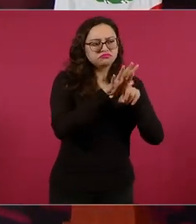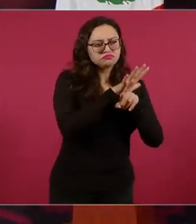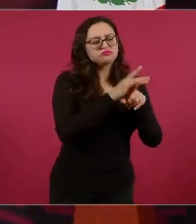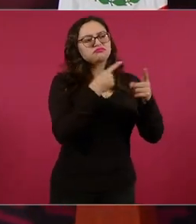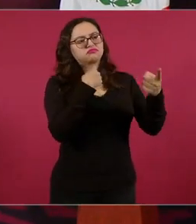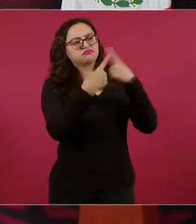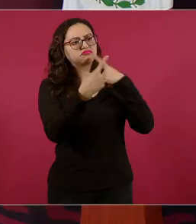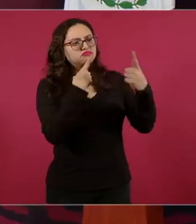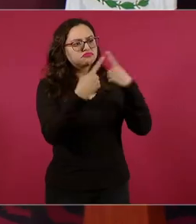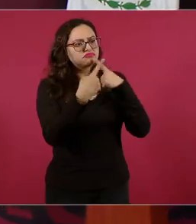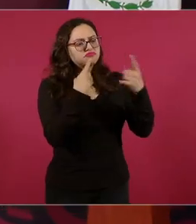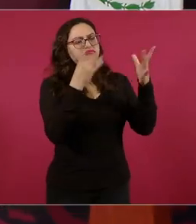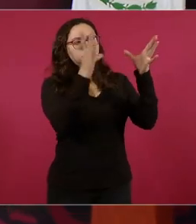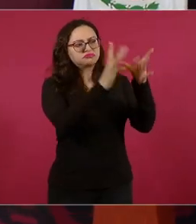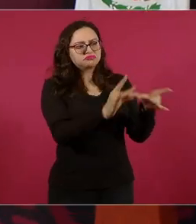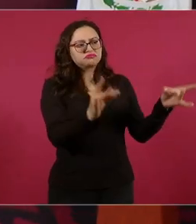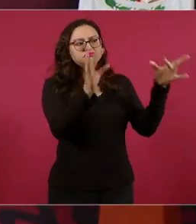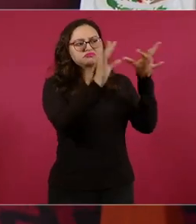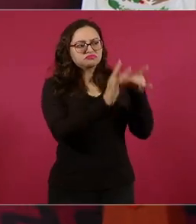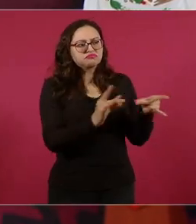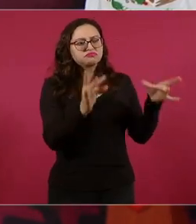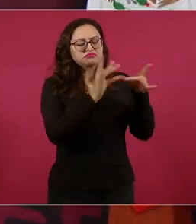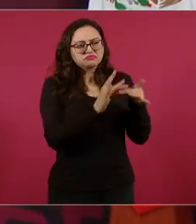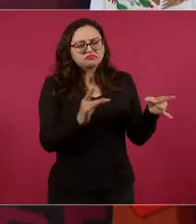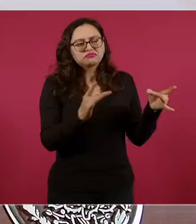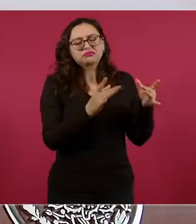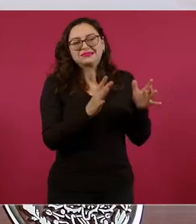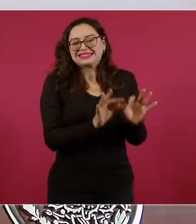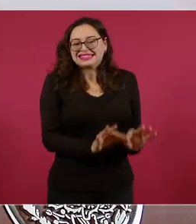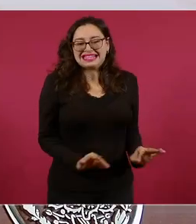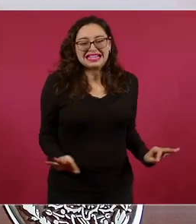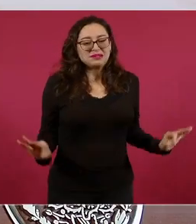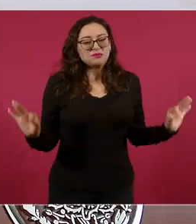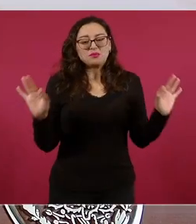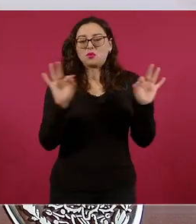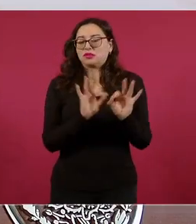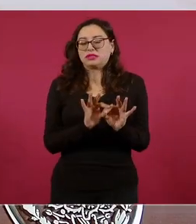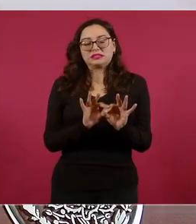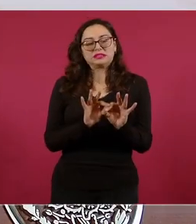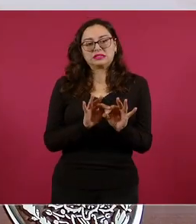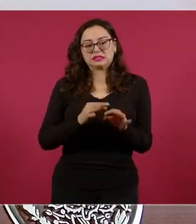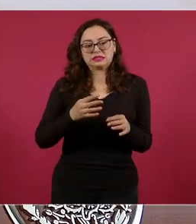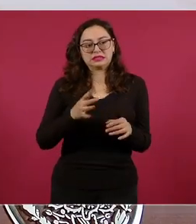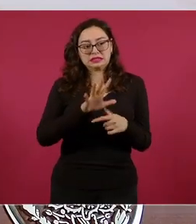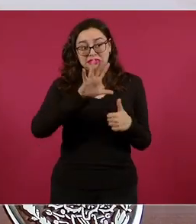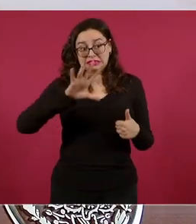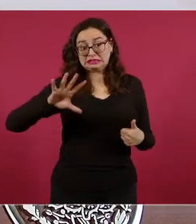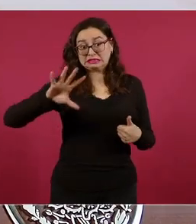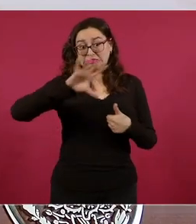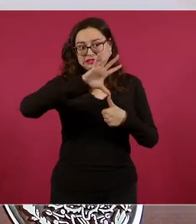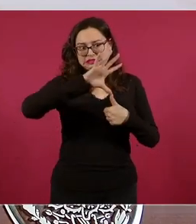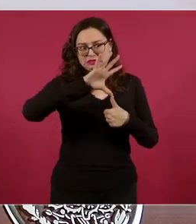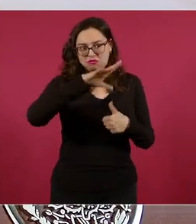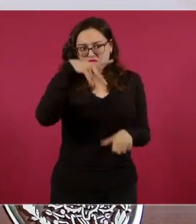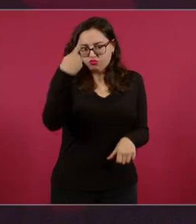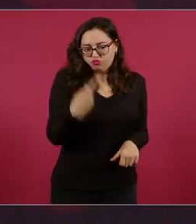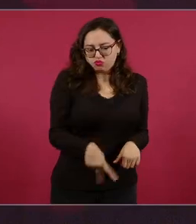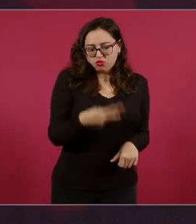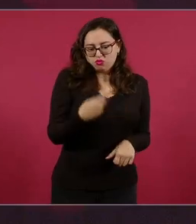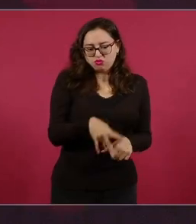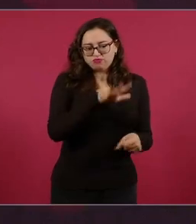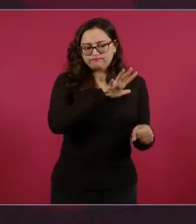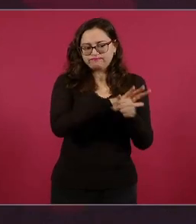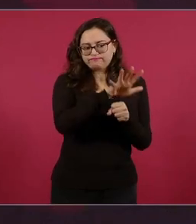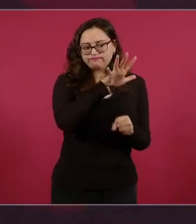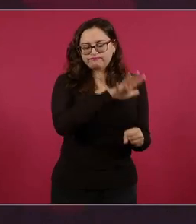importancia de ser autosuficientes en América